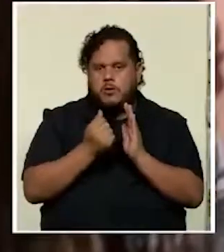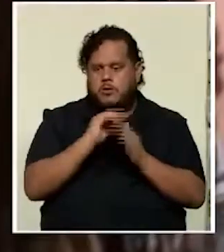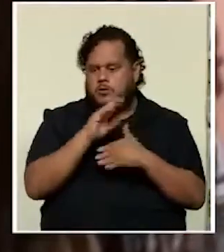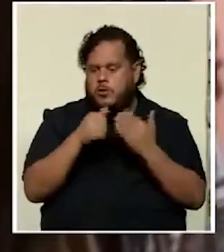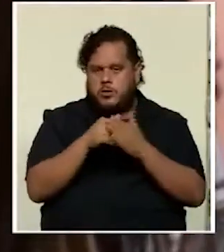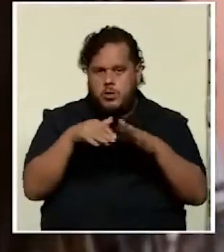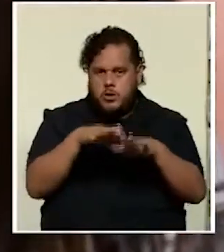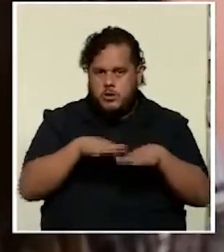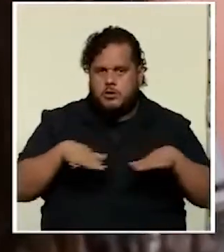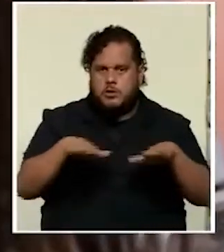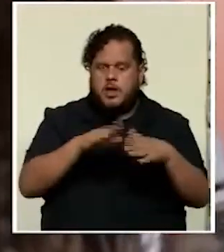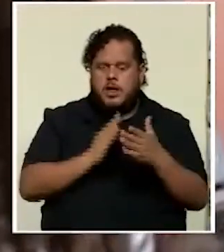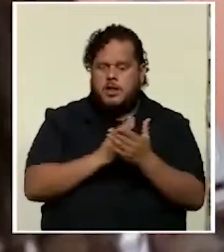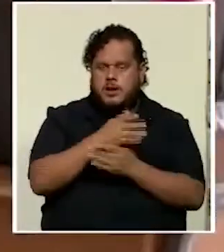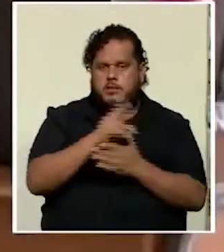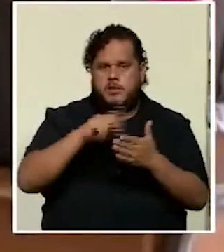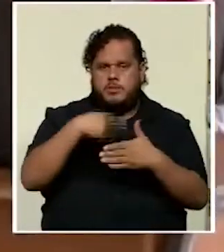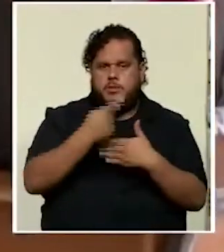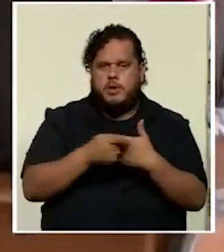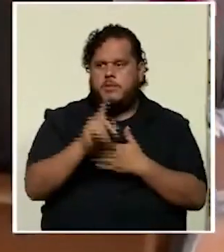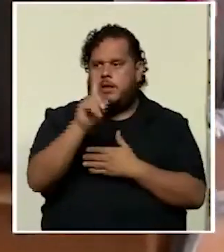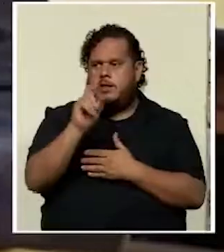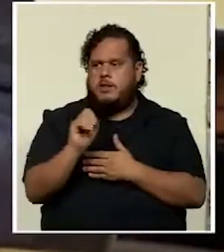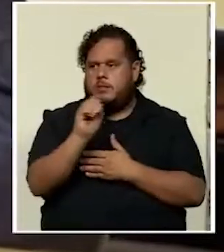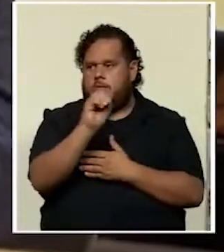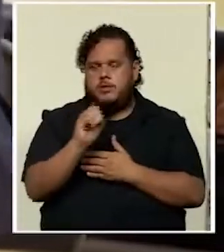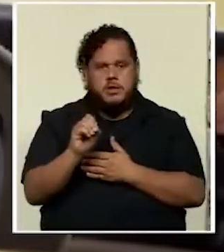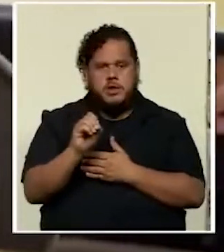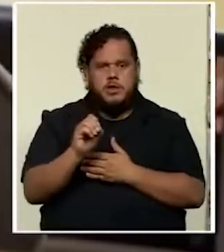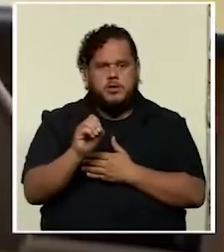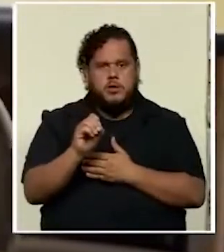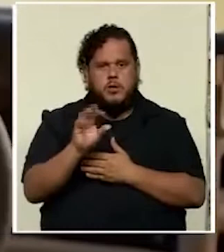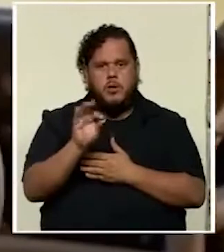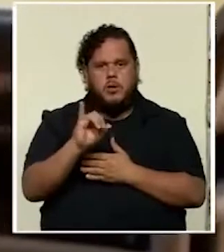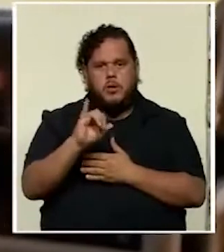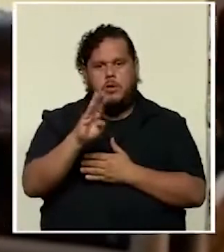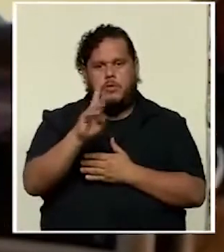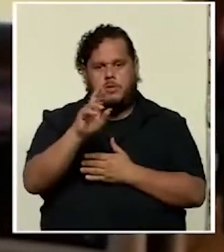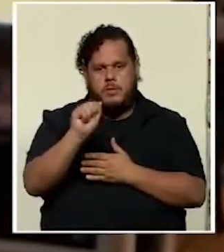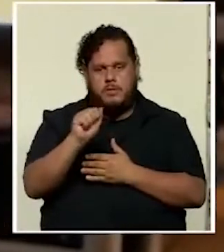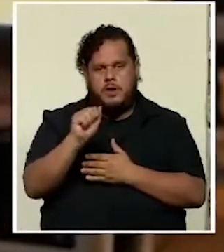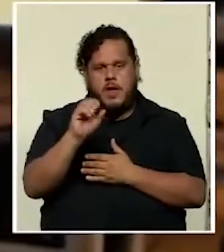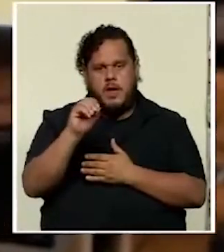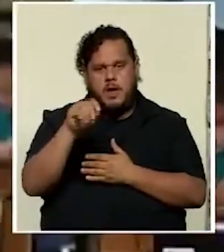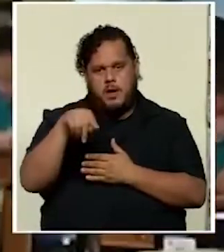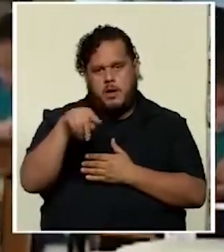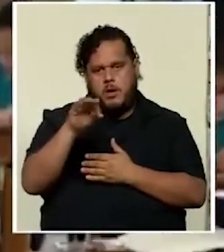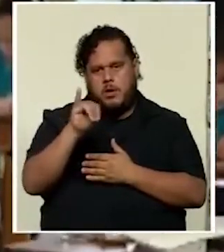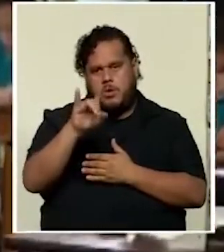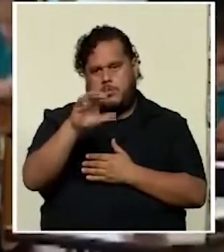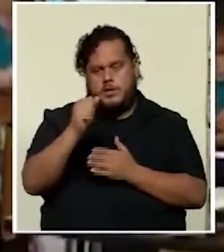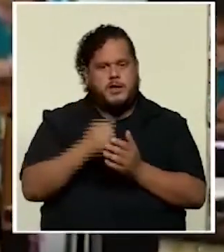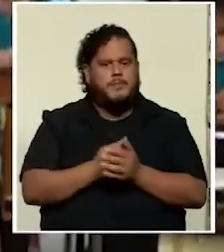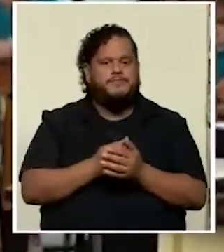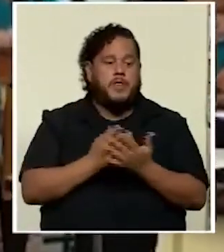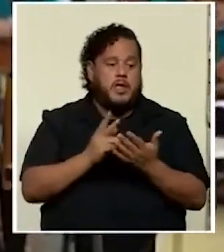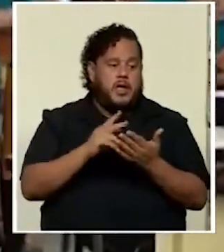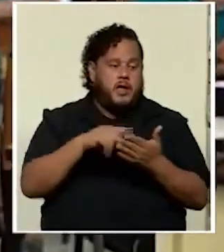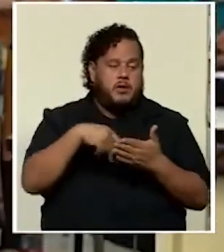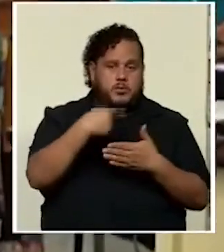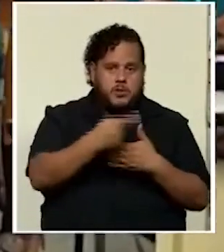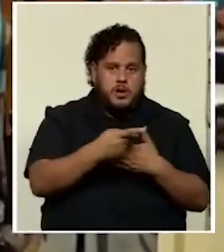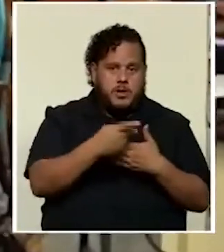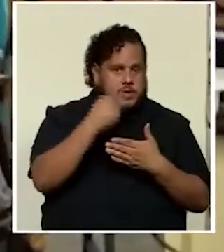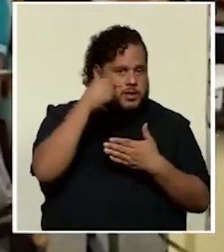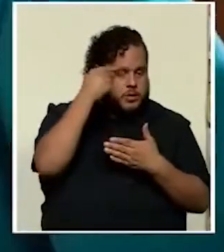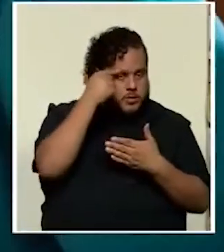por medio del programa 100% fibra óptica si los programas de gobierno que los partidos presentaron